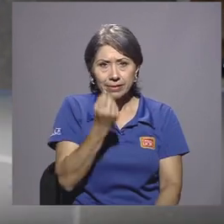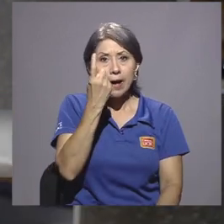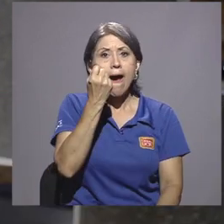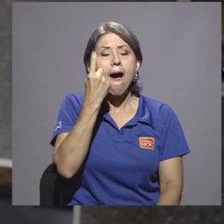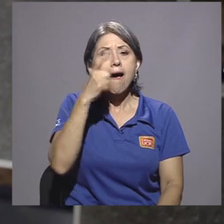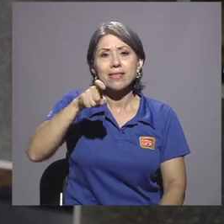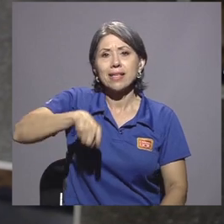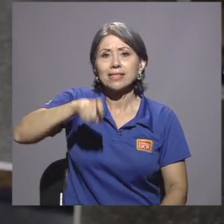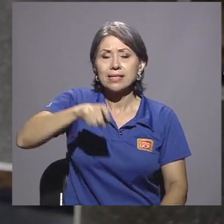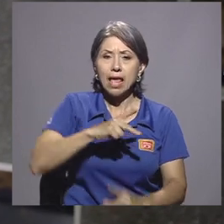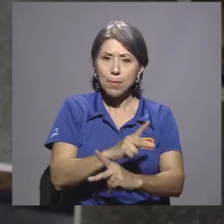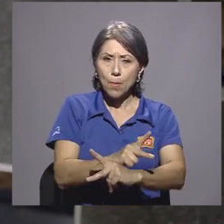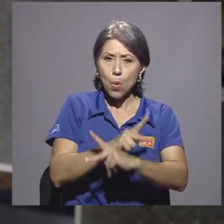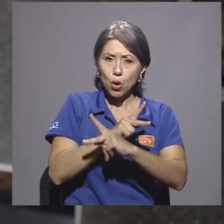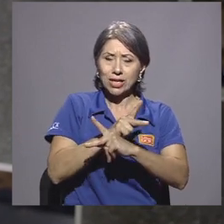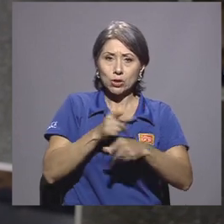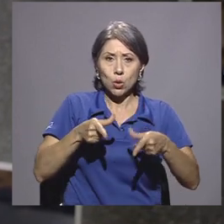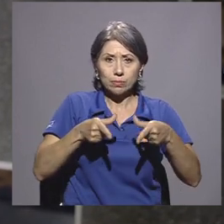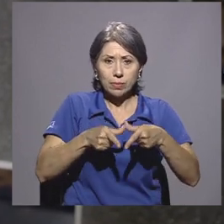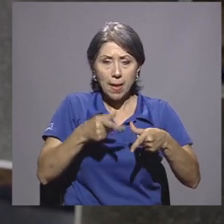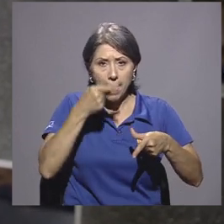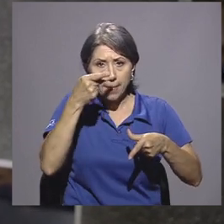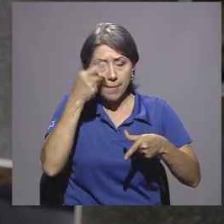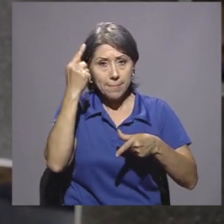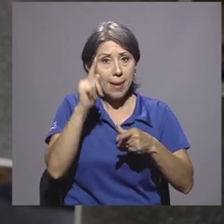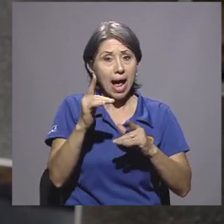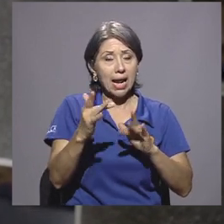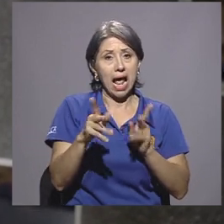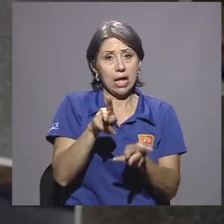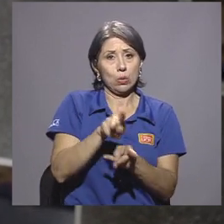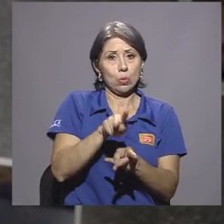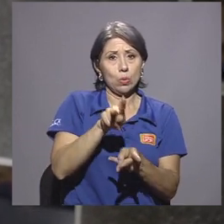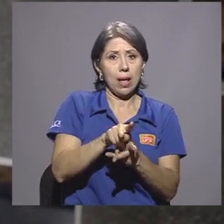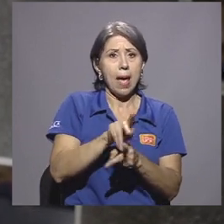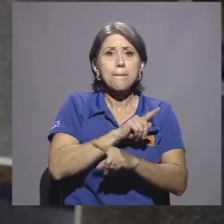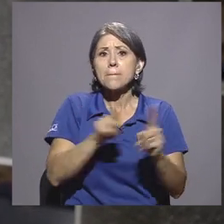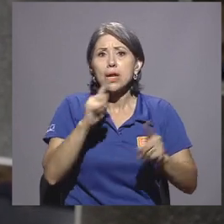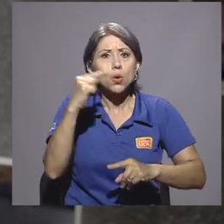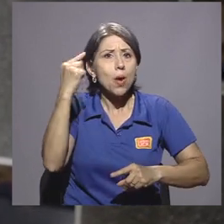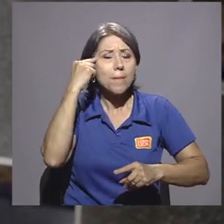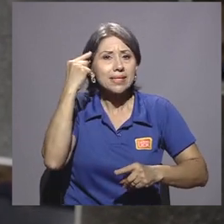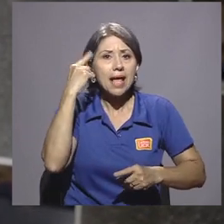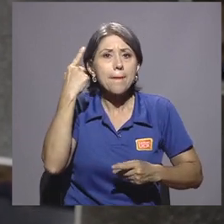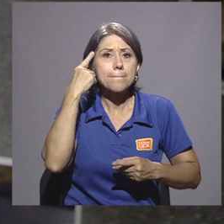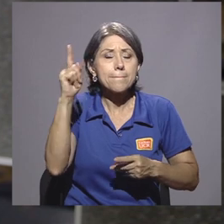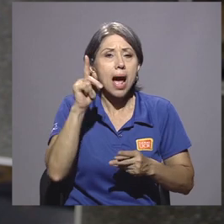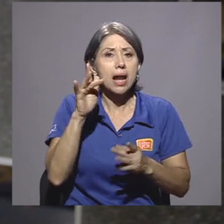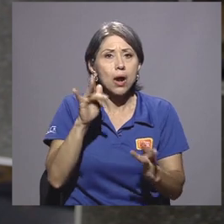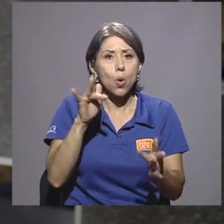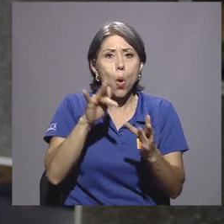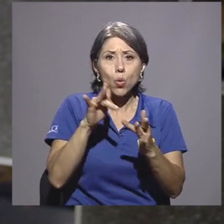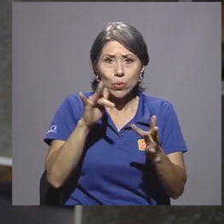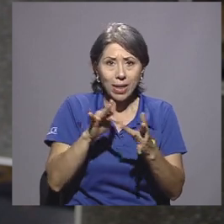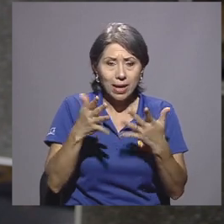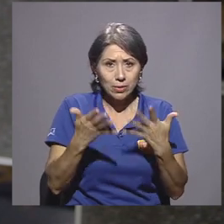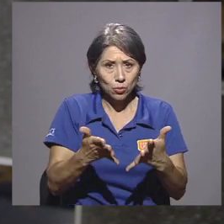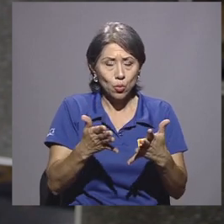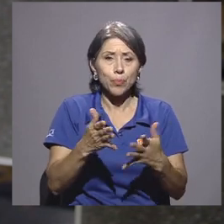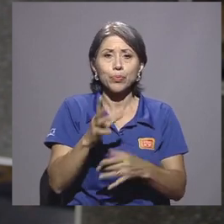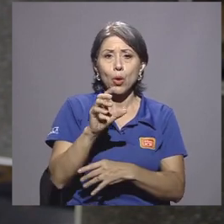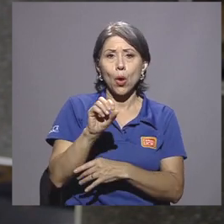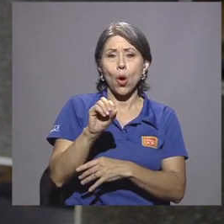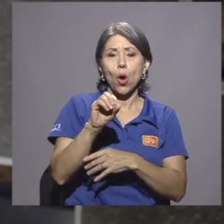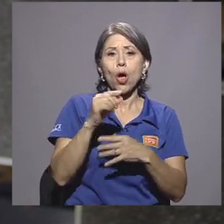necesidad de la protección genital para el contacto sexual, pero no así para el contacto oro-genital. Bajo esa premisa,